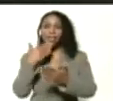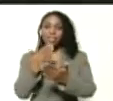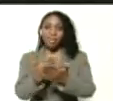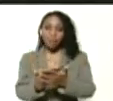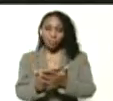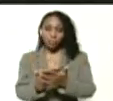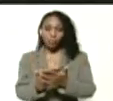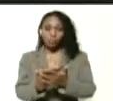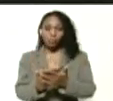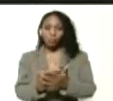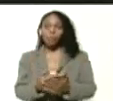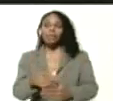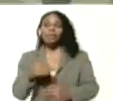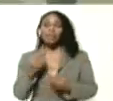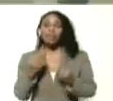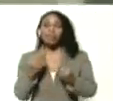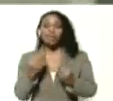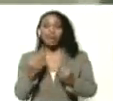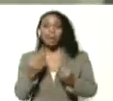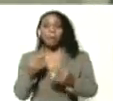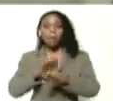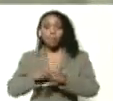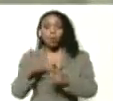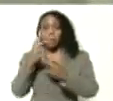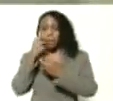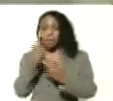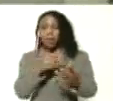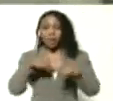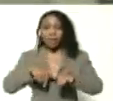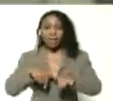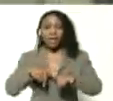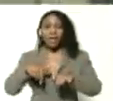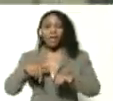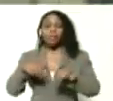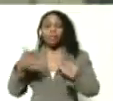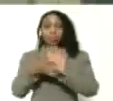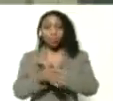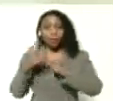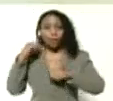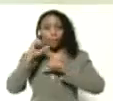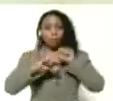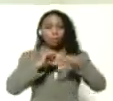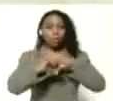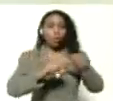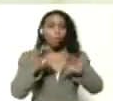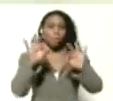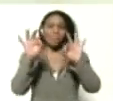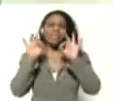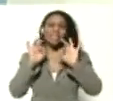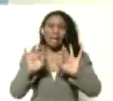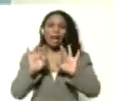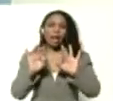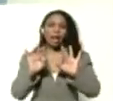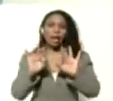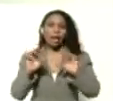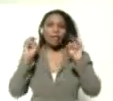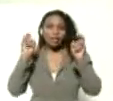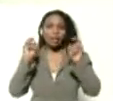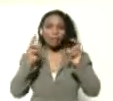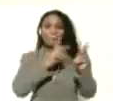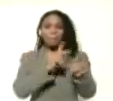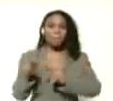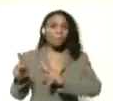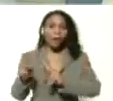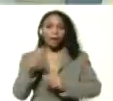más cordial bienvenida y el agradecimiento por el apoyo que nos ha brindado durante todo este proceso en especial en el marco del plan Cada